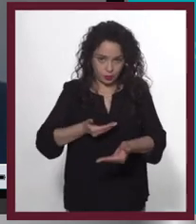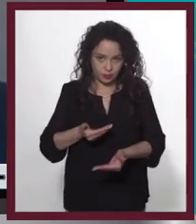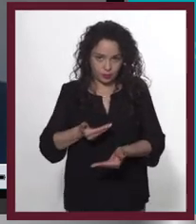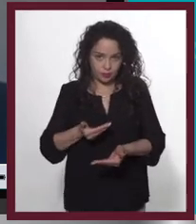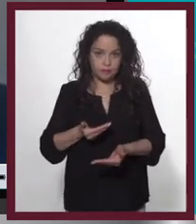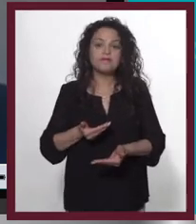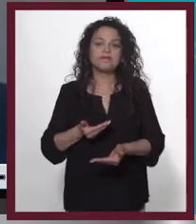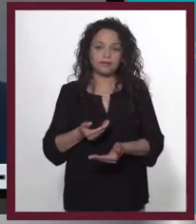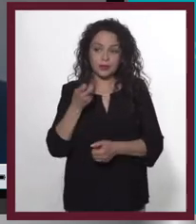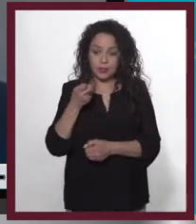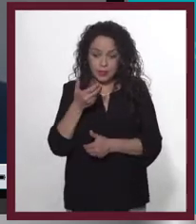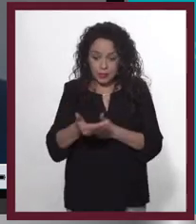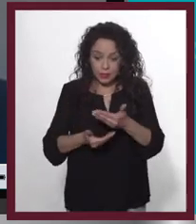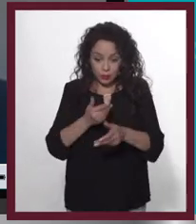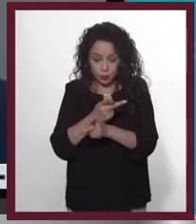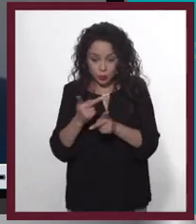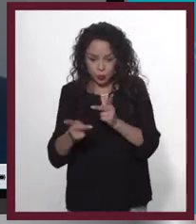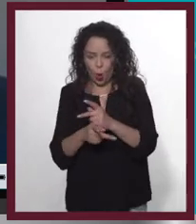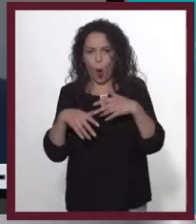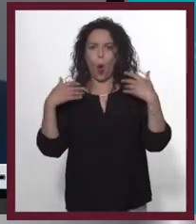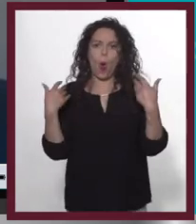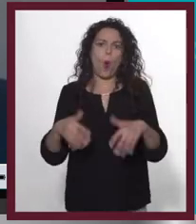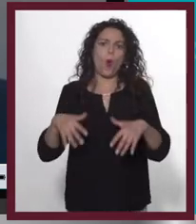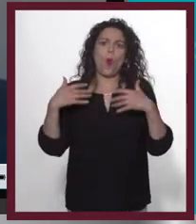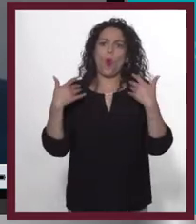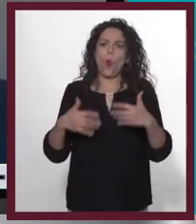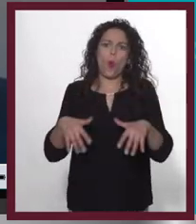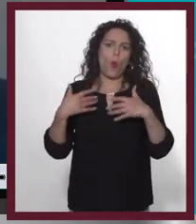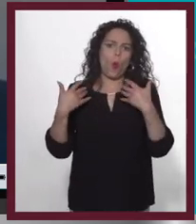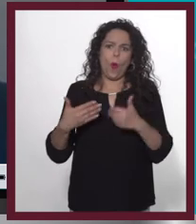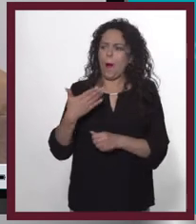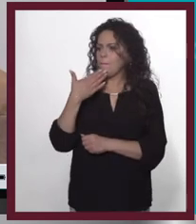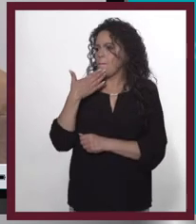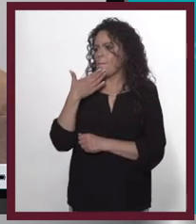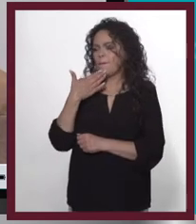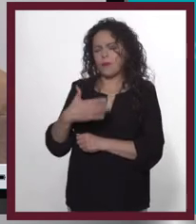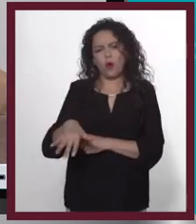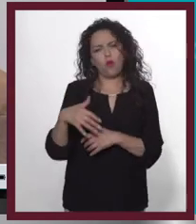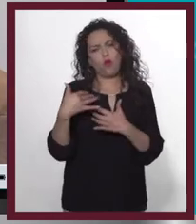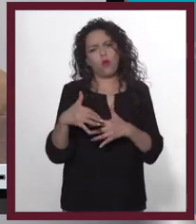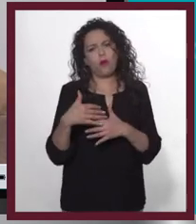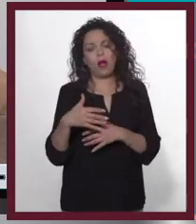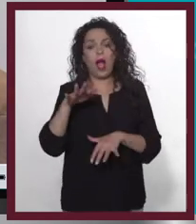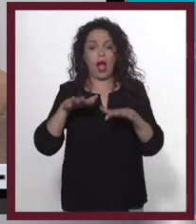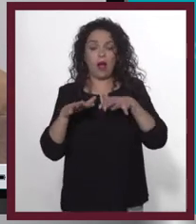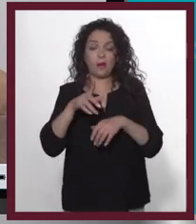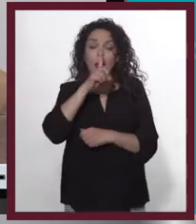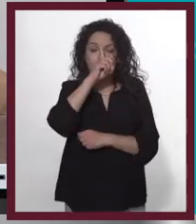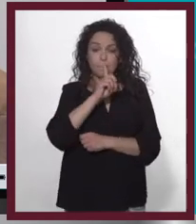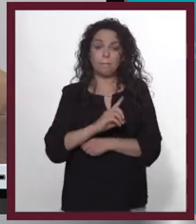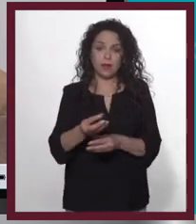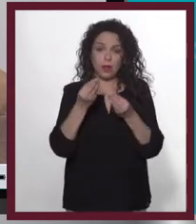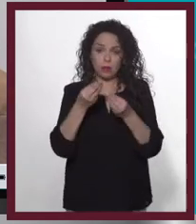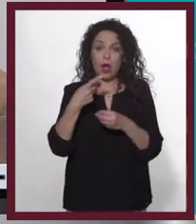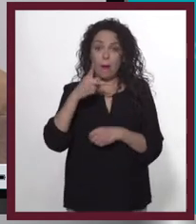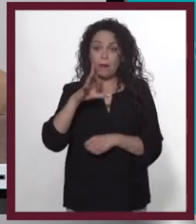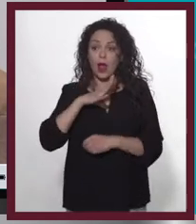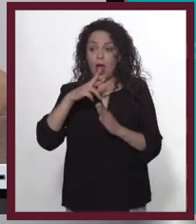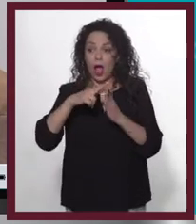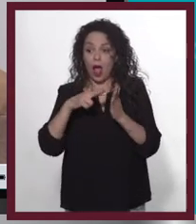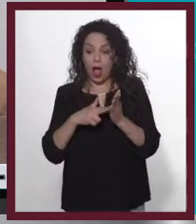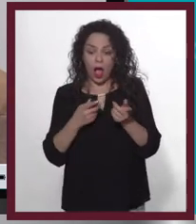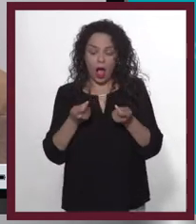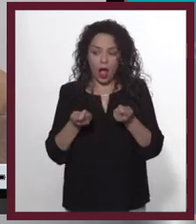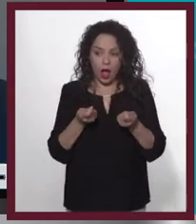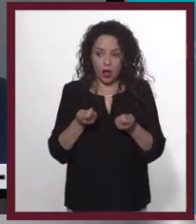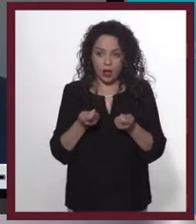tratar de decir que ese servicio y ese producto son una maravilla. Hay muchas mentiras normalmente, pero hay